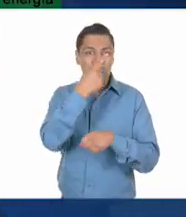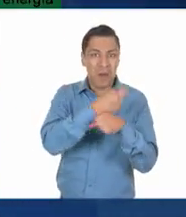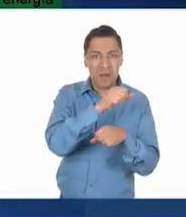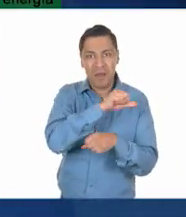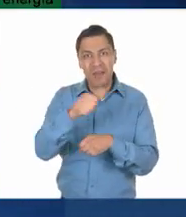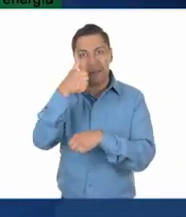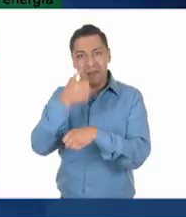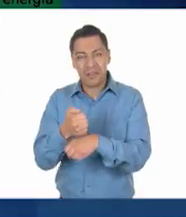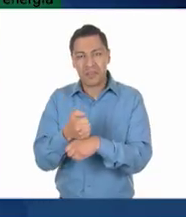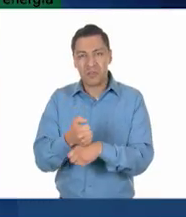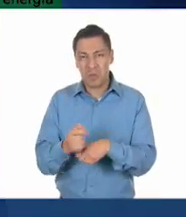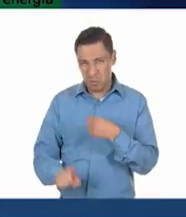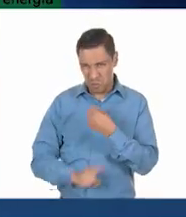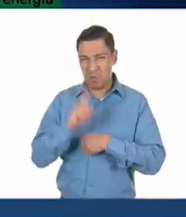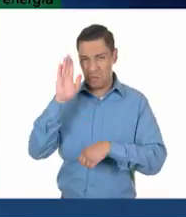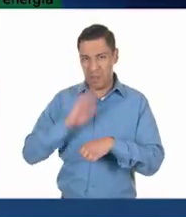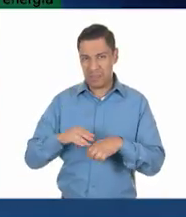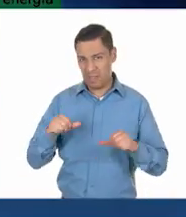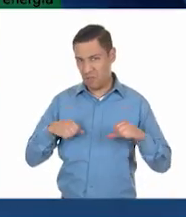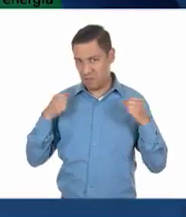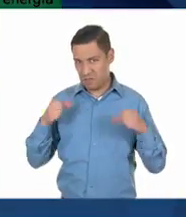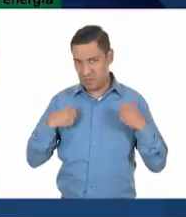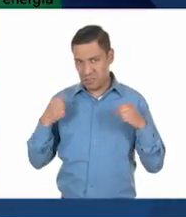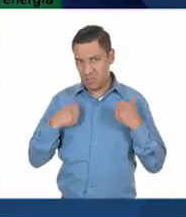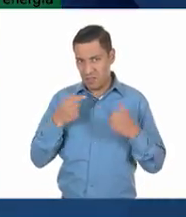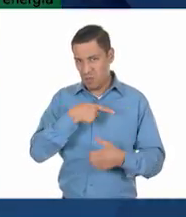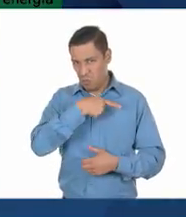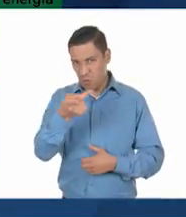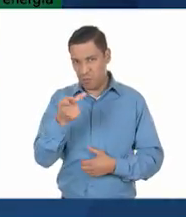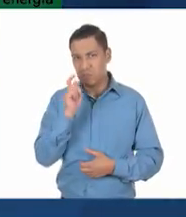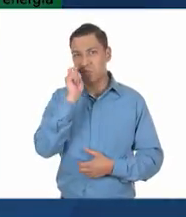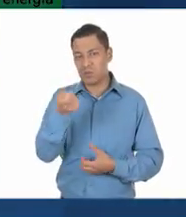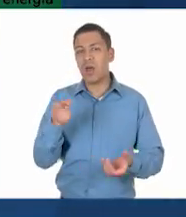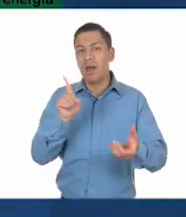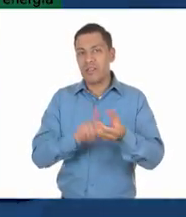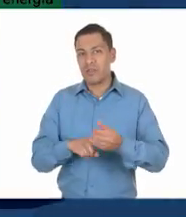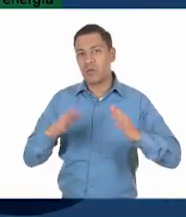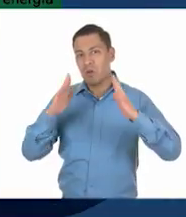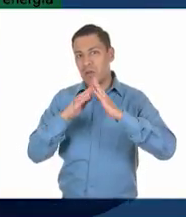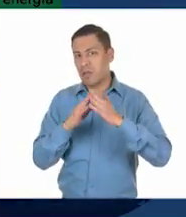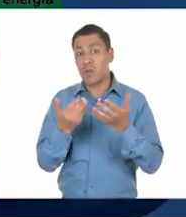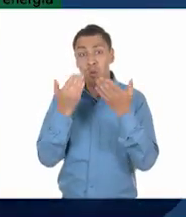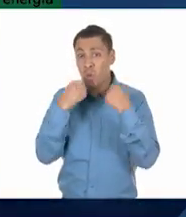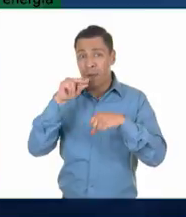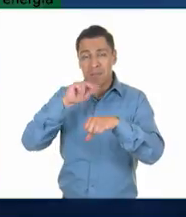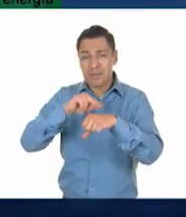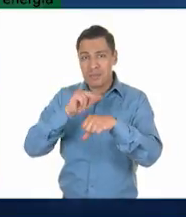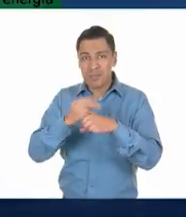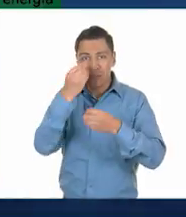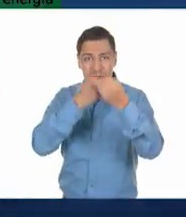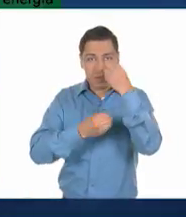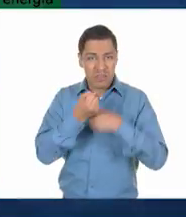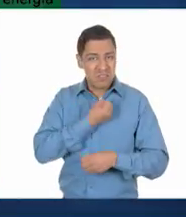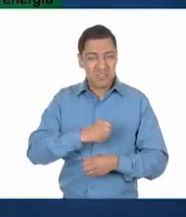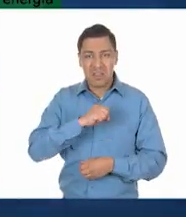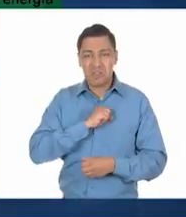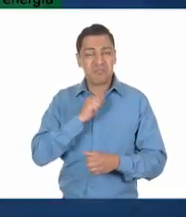que las niñas, los niños y los adolescentes en situación de pobreza carecen de servicio médico, alimentación sana,